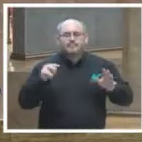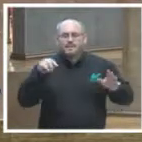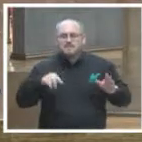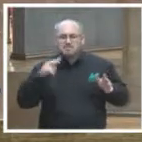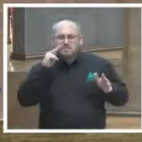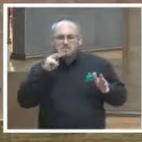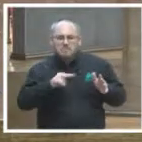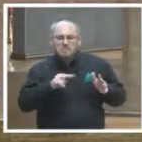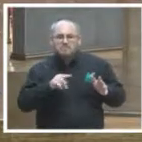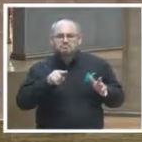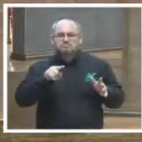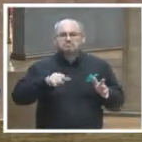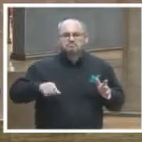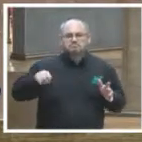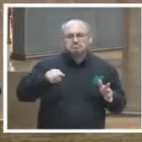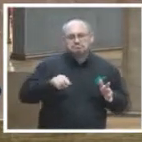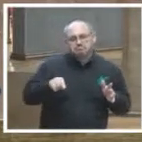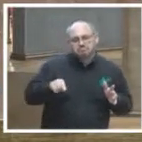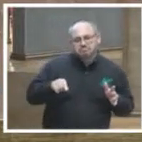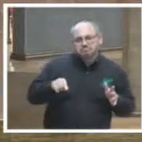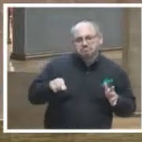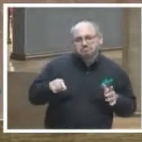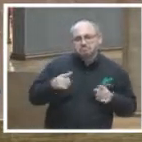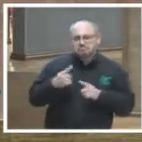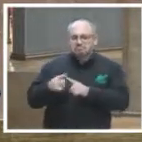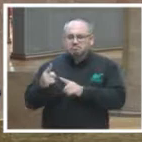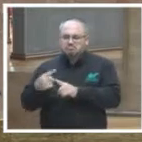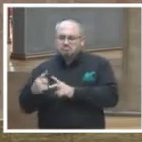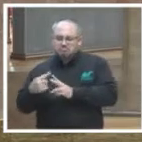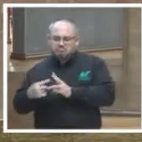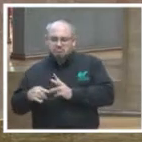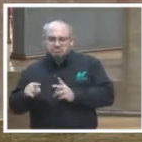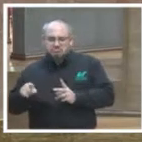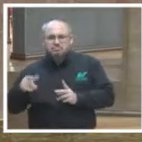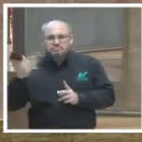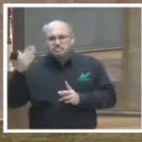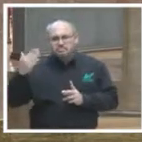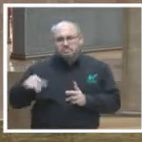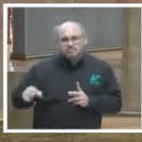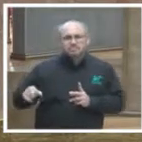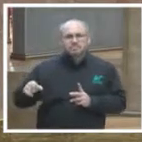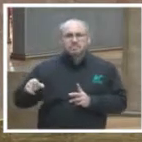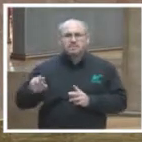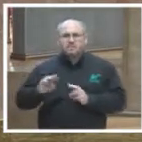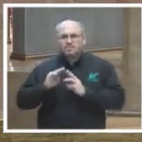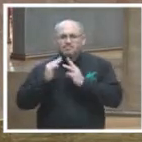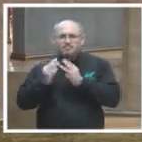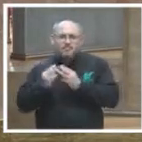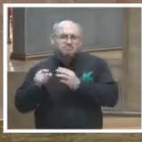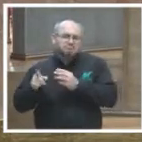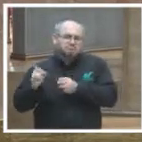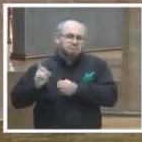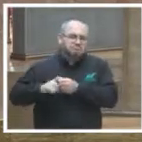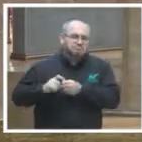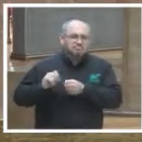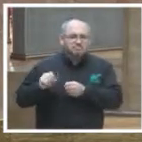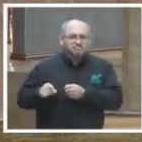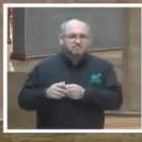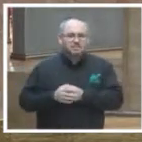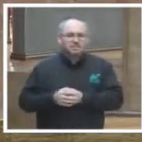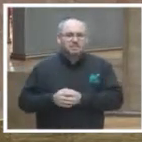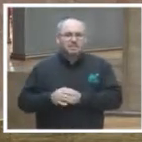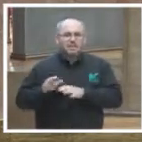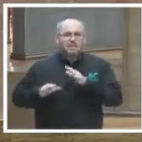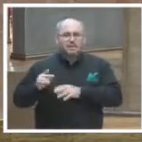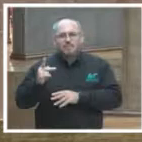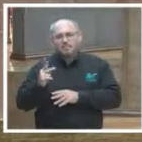como diversas personas sabemos que son miembros o pertenecen a